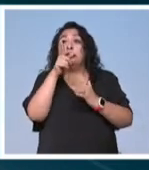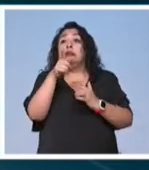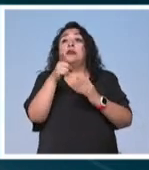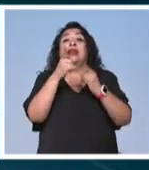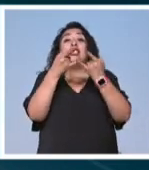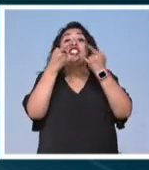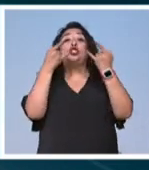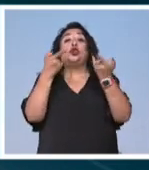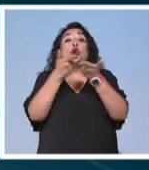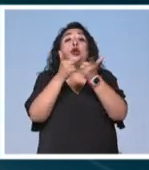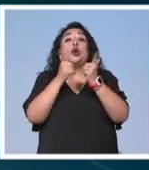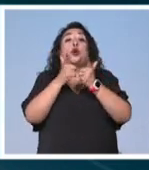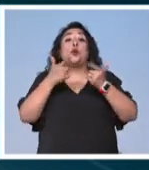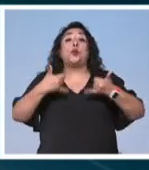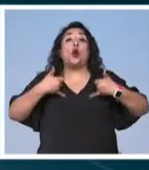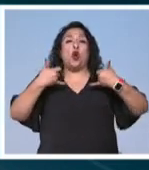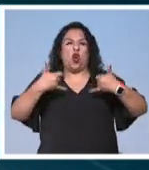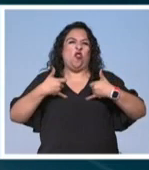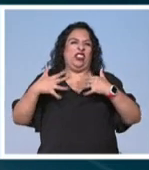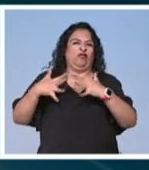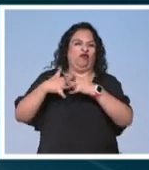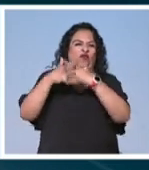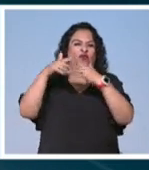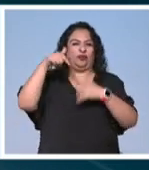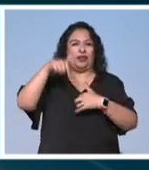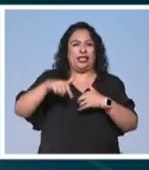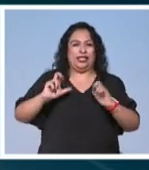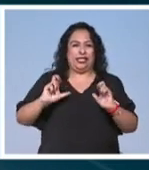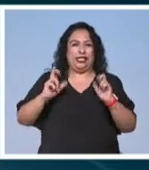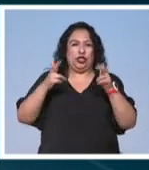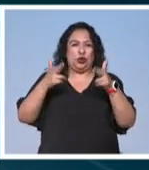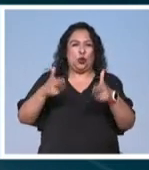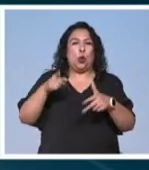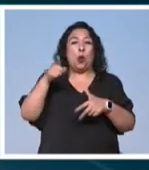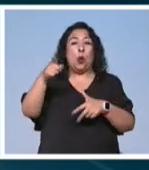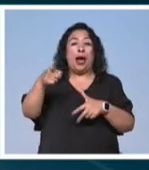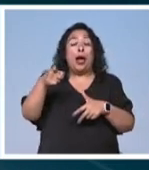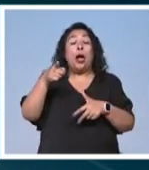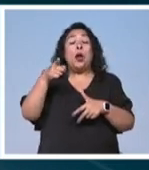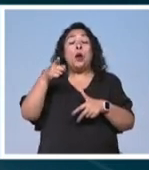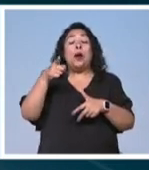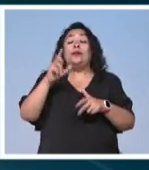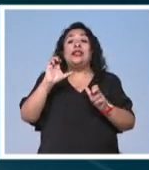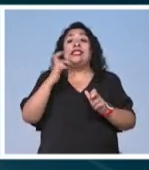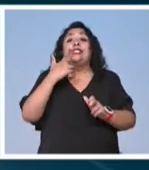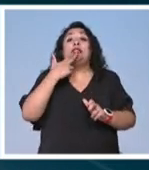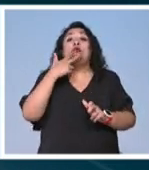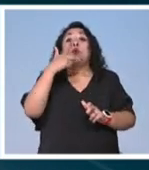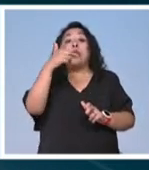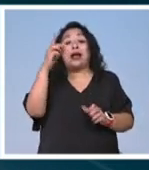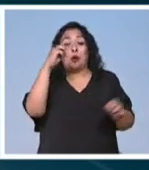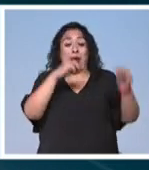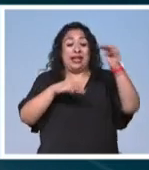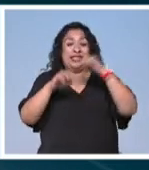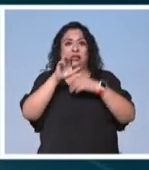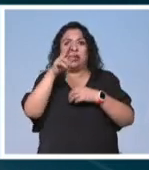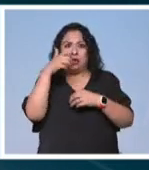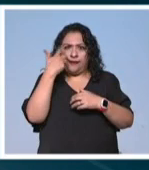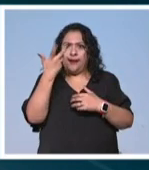la historia de un grupo de jóvenes guerrilleros de acá, de la Sierra de Chihuahua, que dieron su vida por un mundo mejor y que